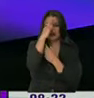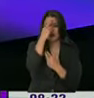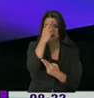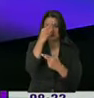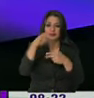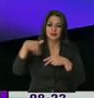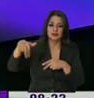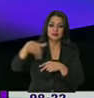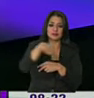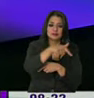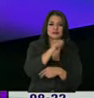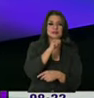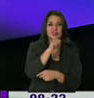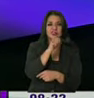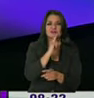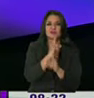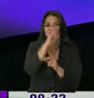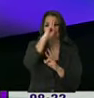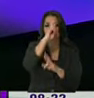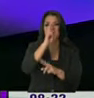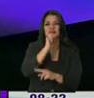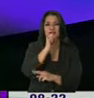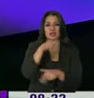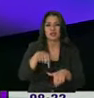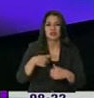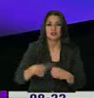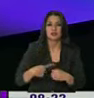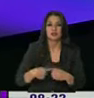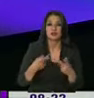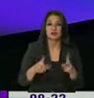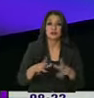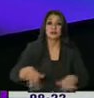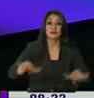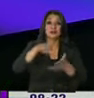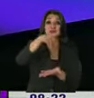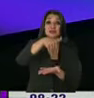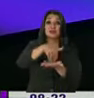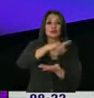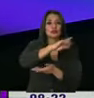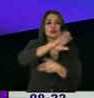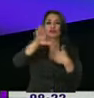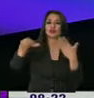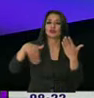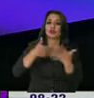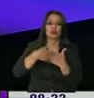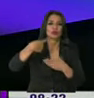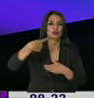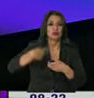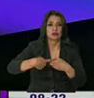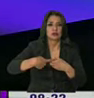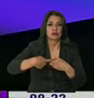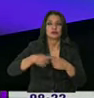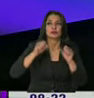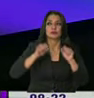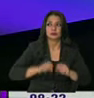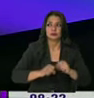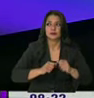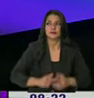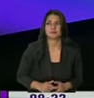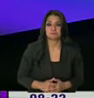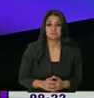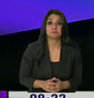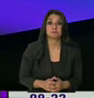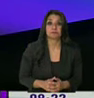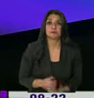peatones. Muy buena falta nos hace en la ciudad de Quito, no solamente hay que ponerlo en el centro, hay que ponerlo en todo a lo largo y ancho del Quito metropolitano,